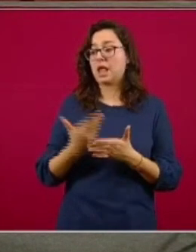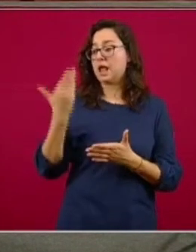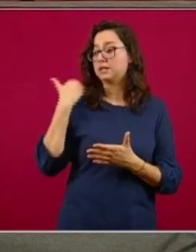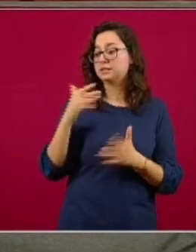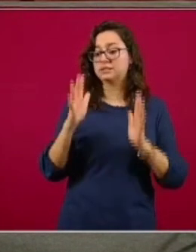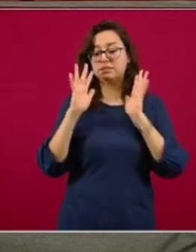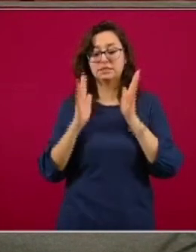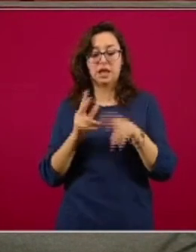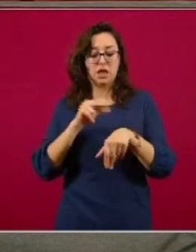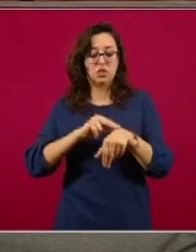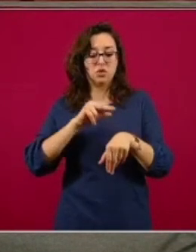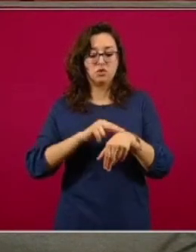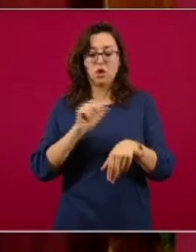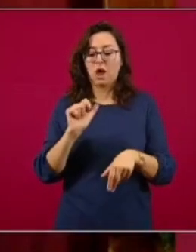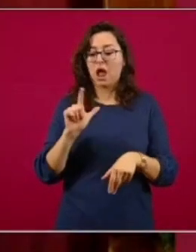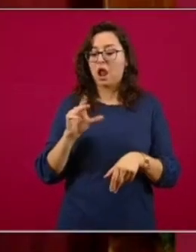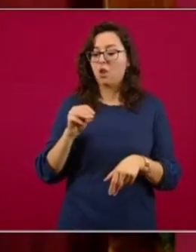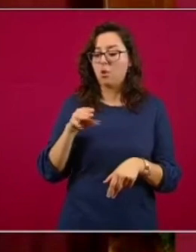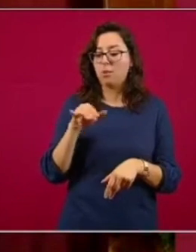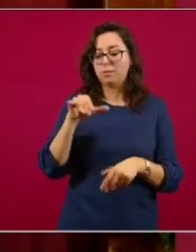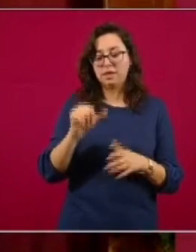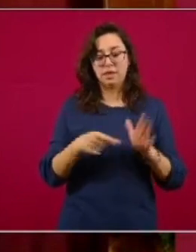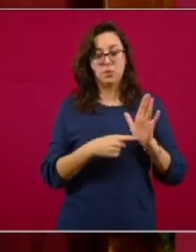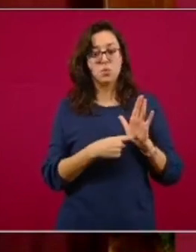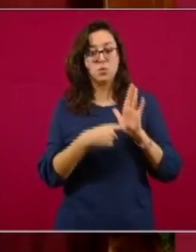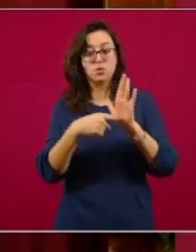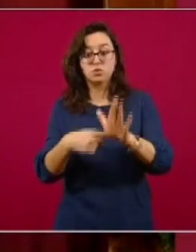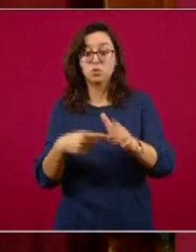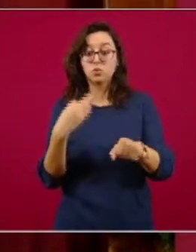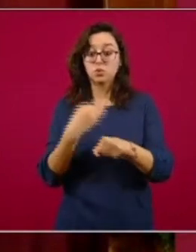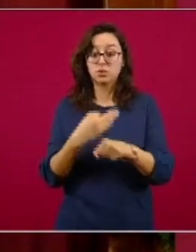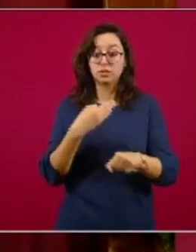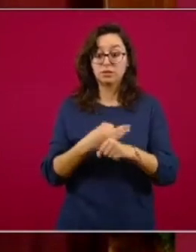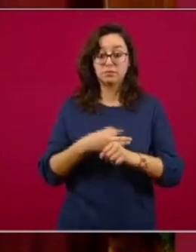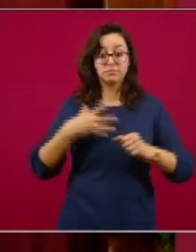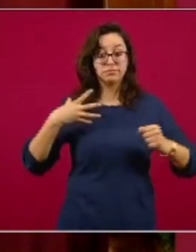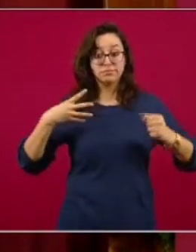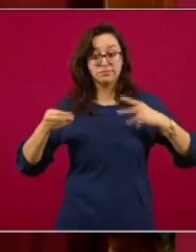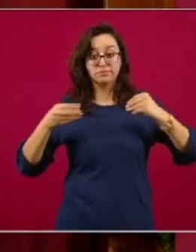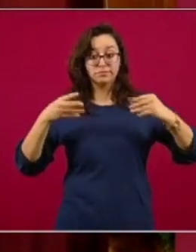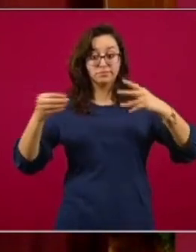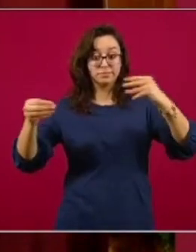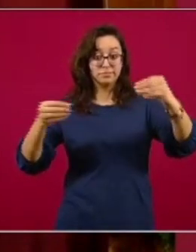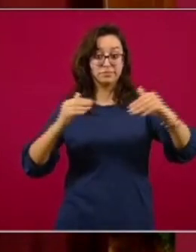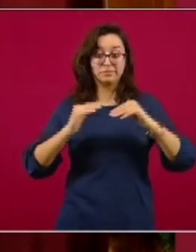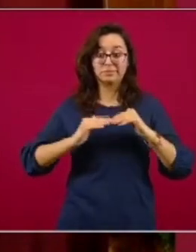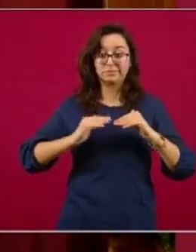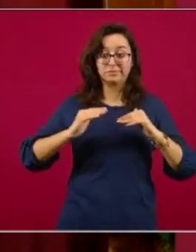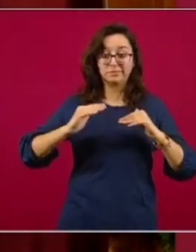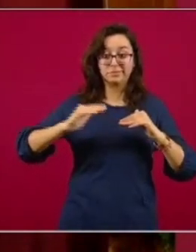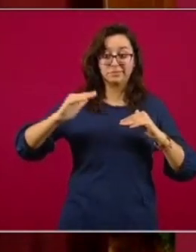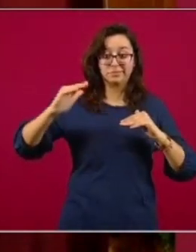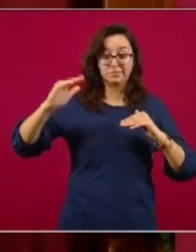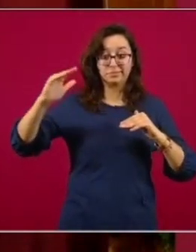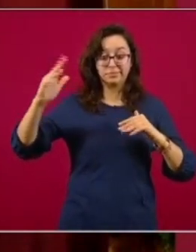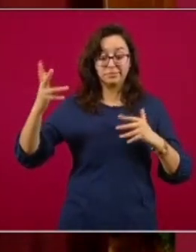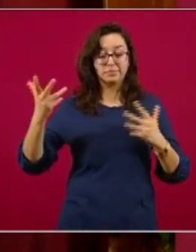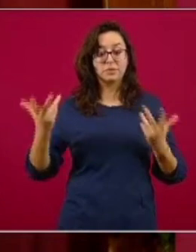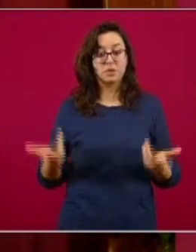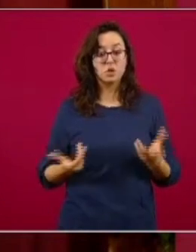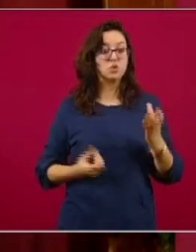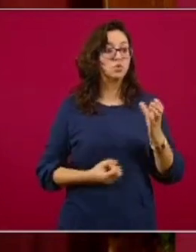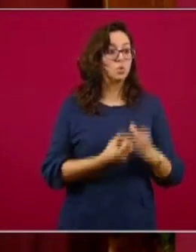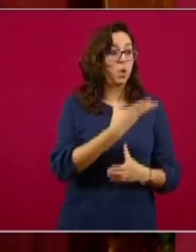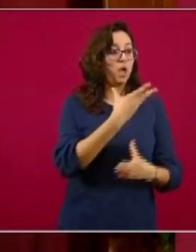cómo está aumentando muchísimo el contagio en México. Los casos